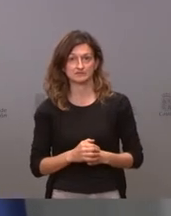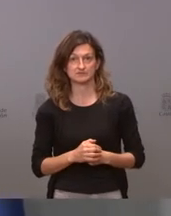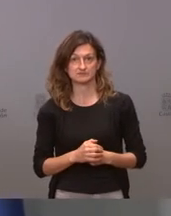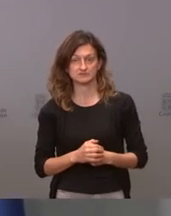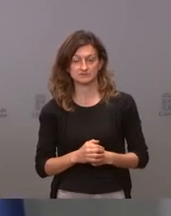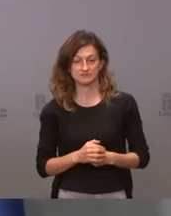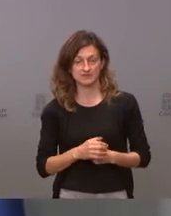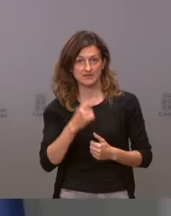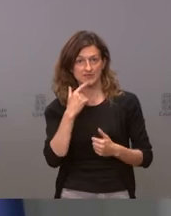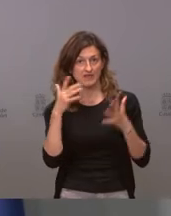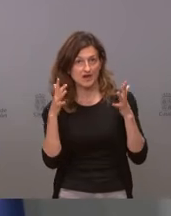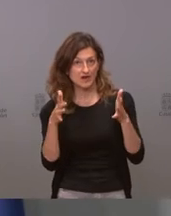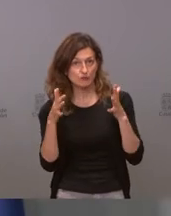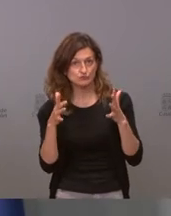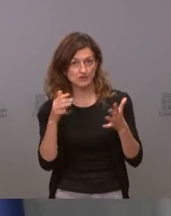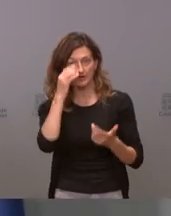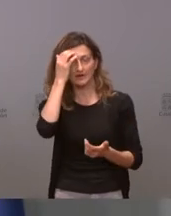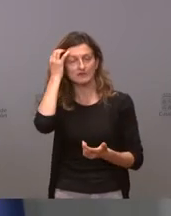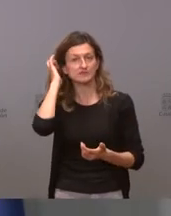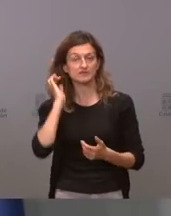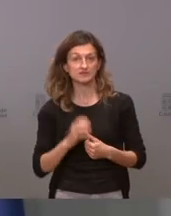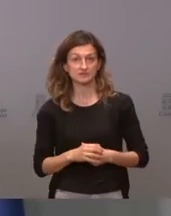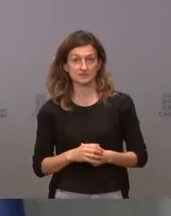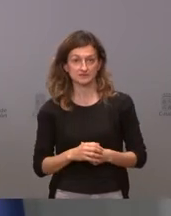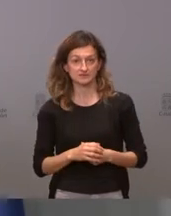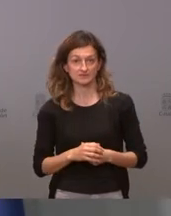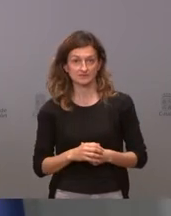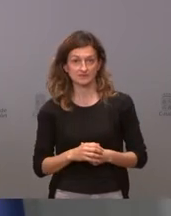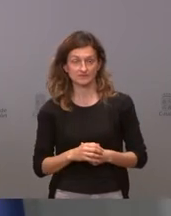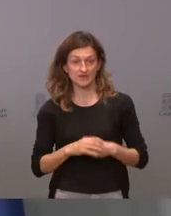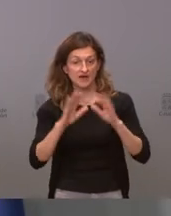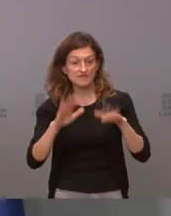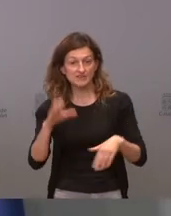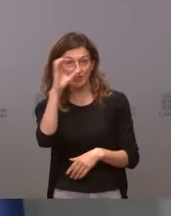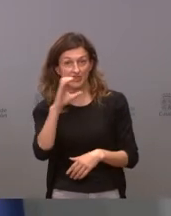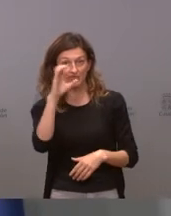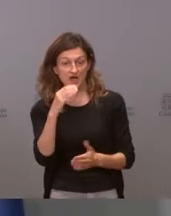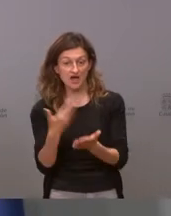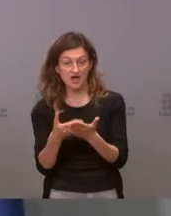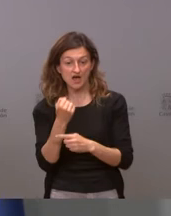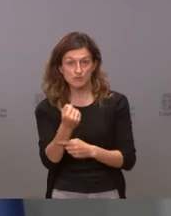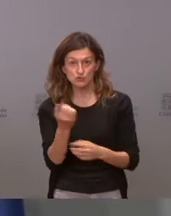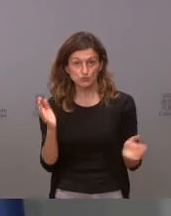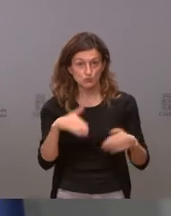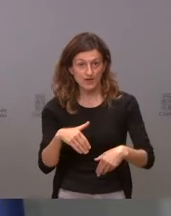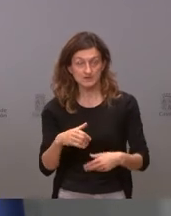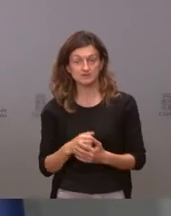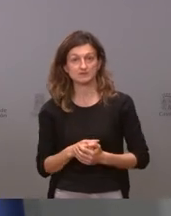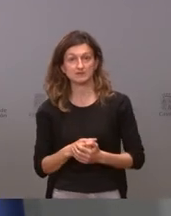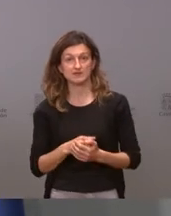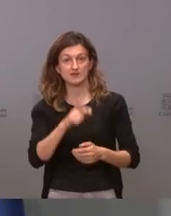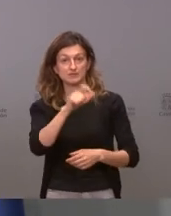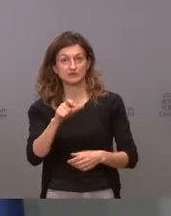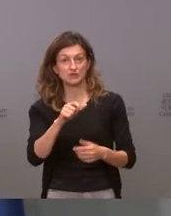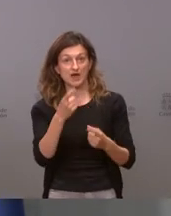hace una recomendación que no se sujeta en la evidencia científica que no se sujeta en lo que dice la